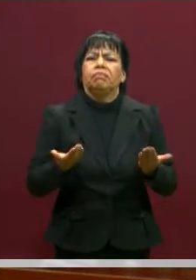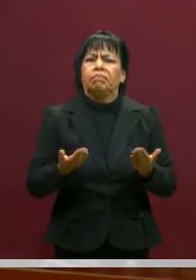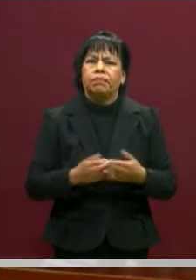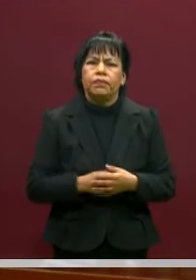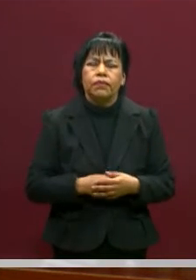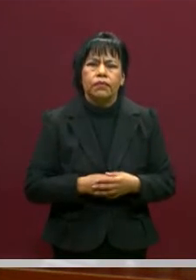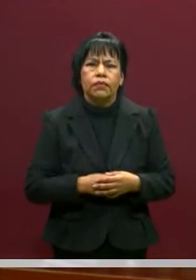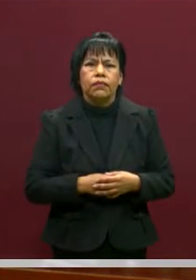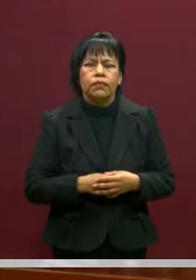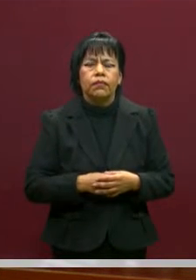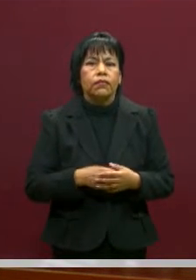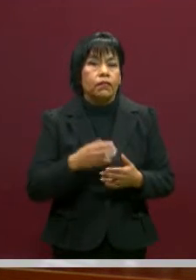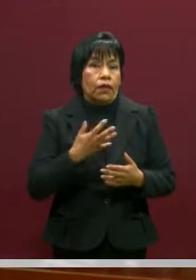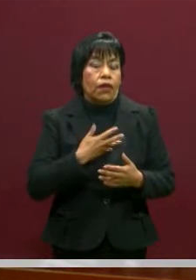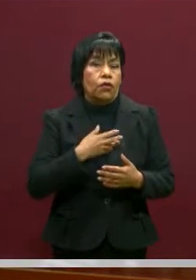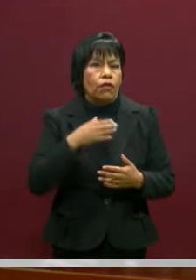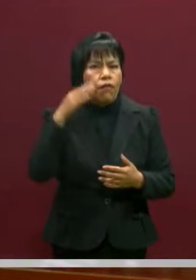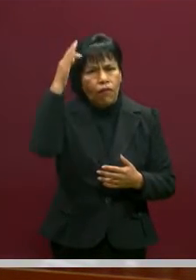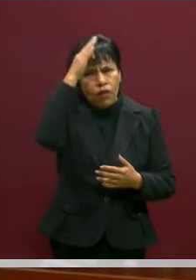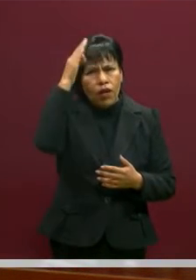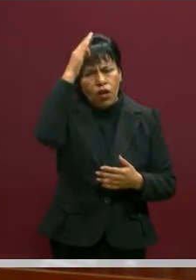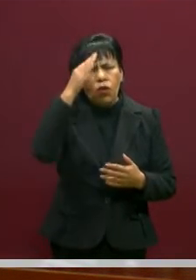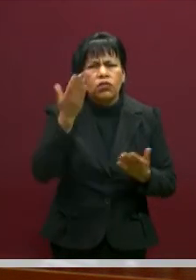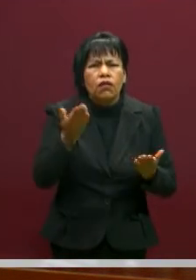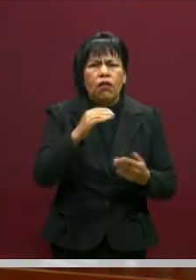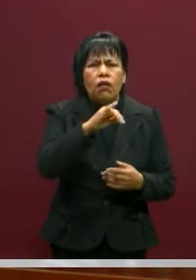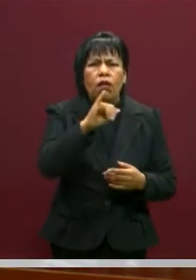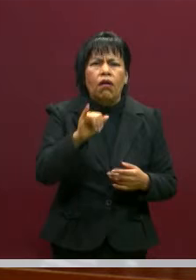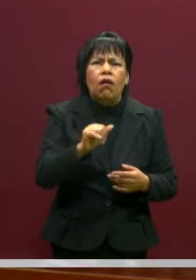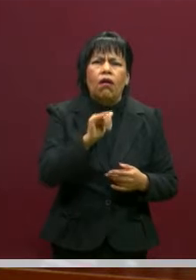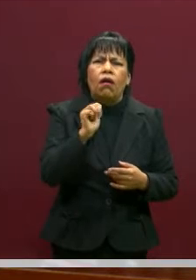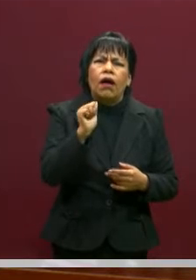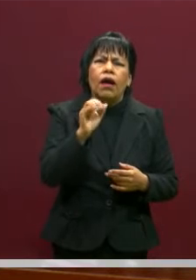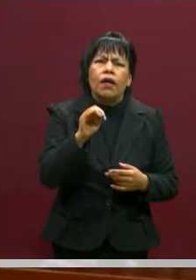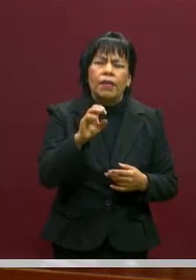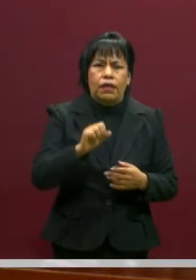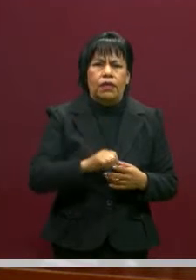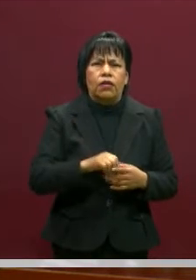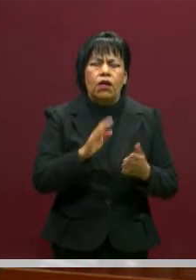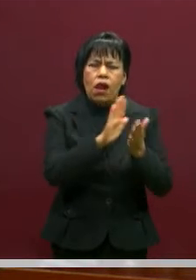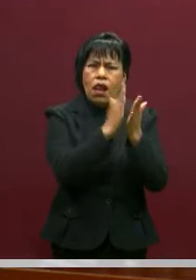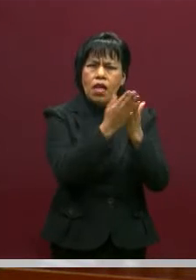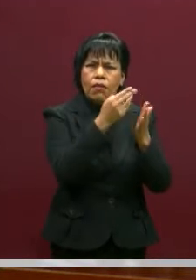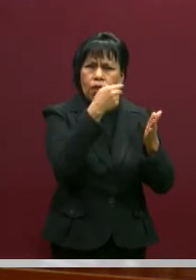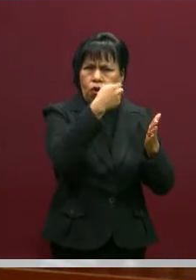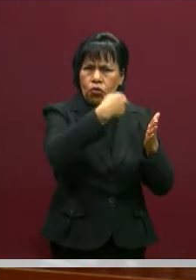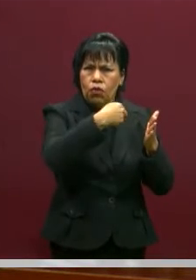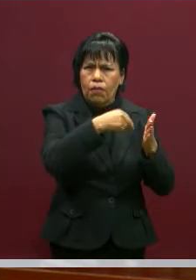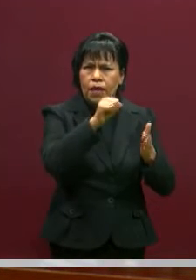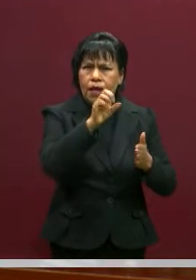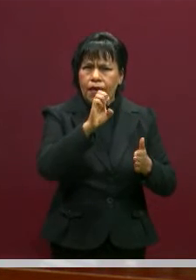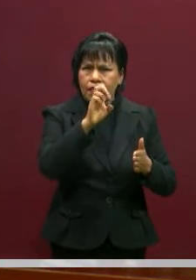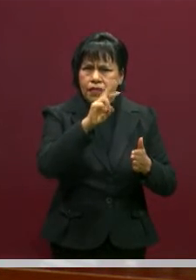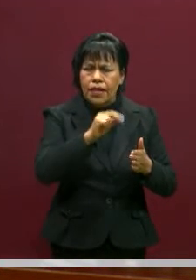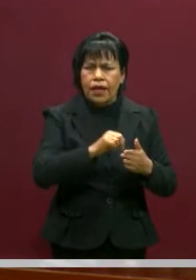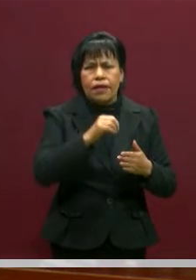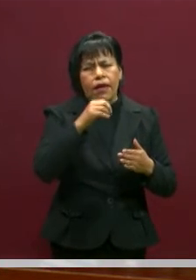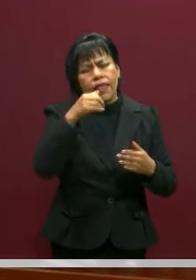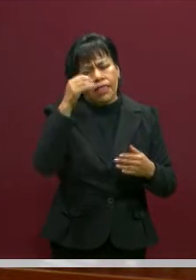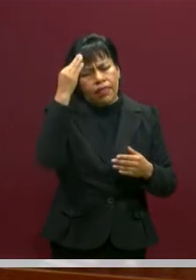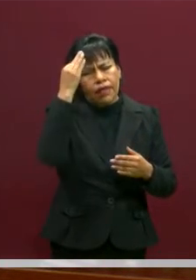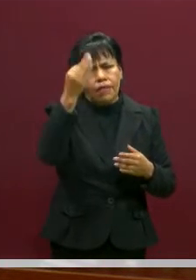Hay un filósofo, Heidegger, que en un libro que se llama Ser y Tiempo, ahí puso una fábula muy interesante,